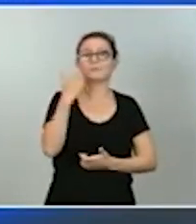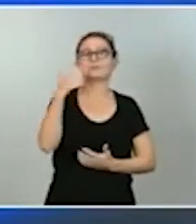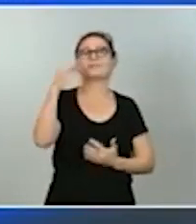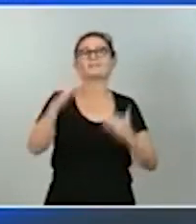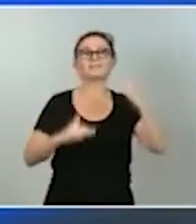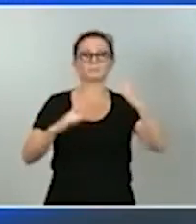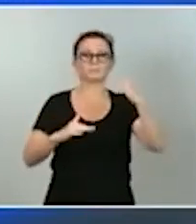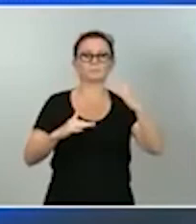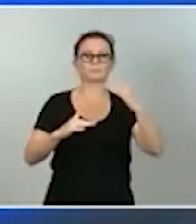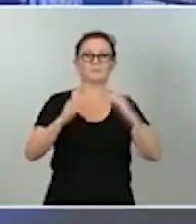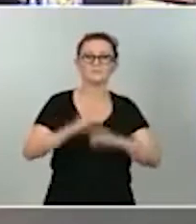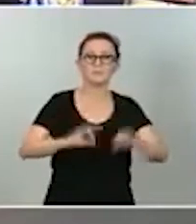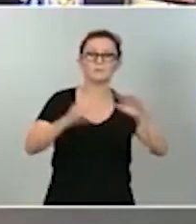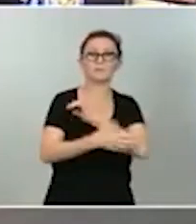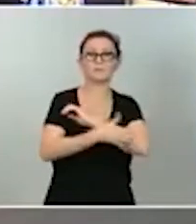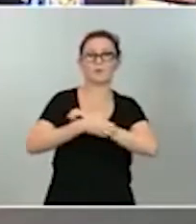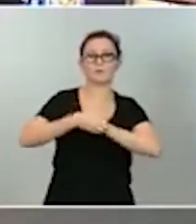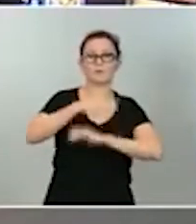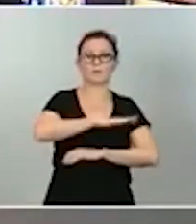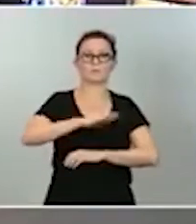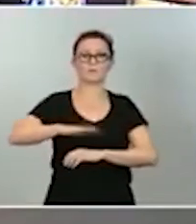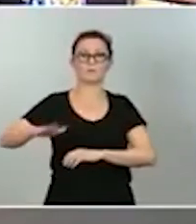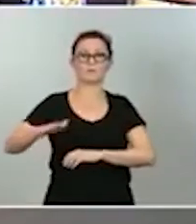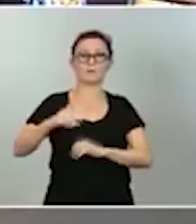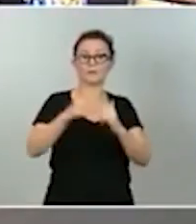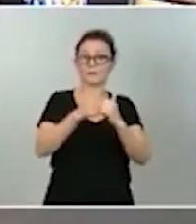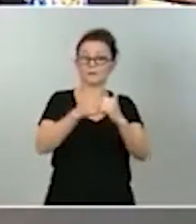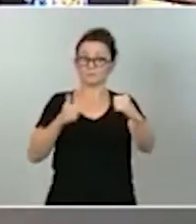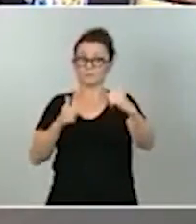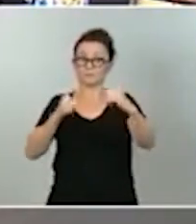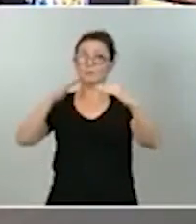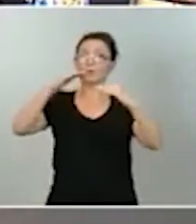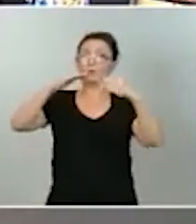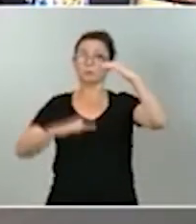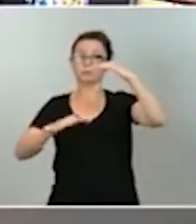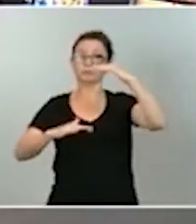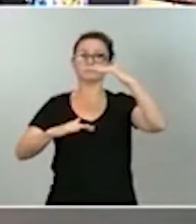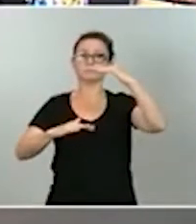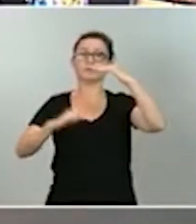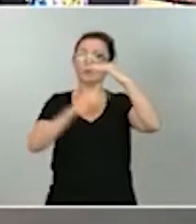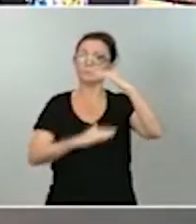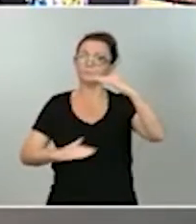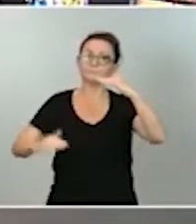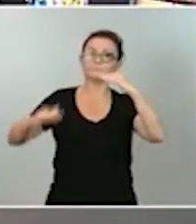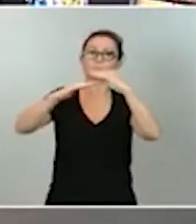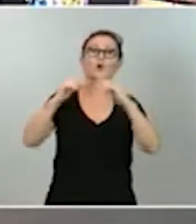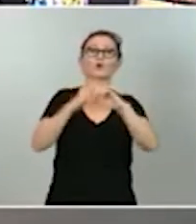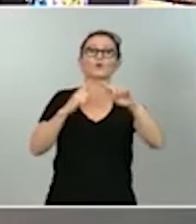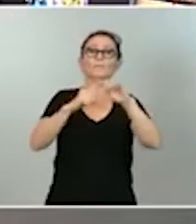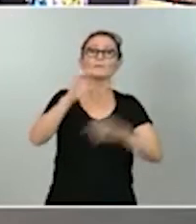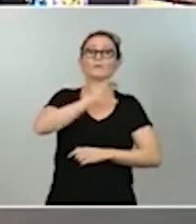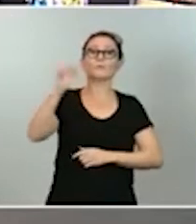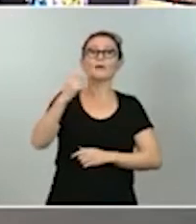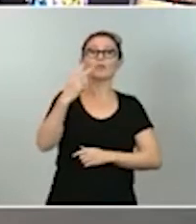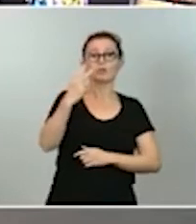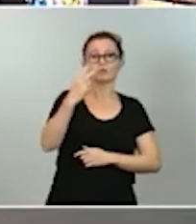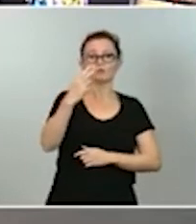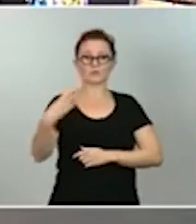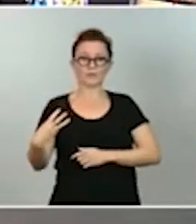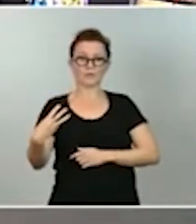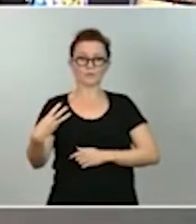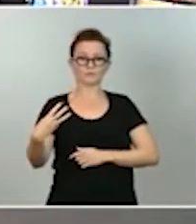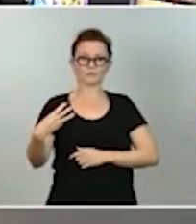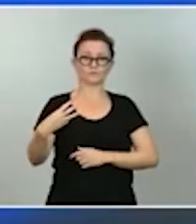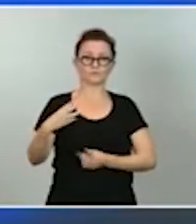infantil. Bueno, reduciremos la brecha de desigualdad con la media de la Unión Europea en dos tercios. Por tanto, la